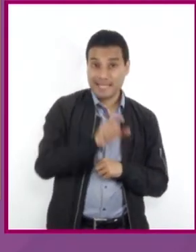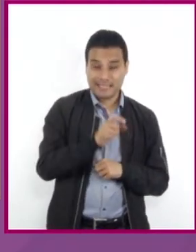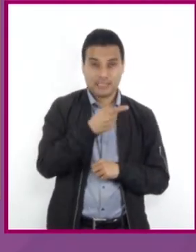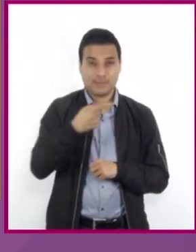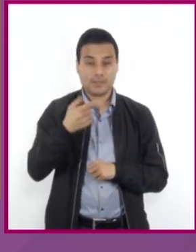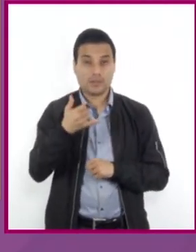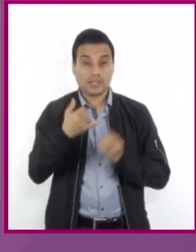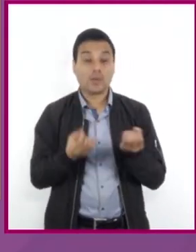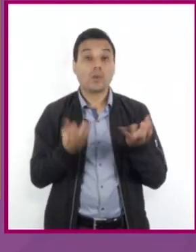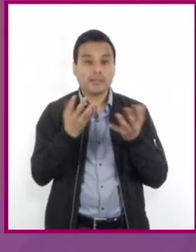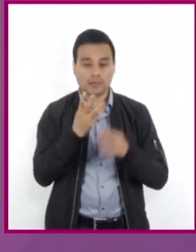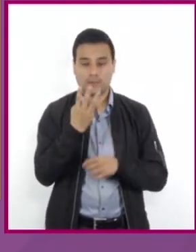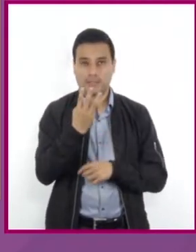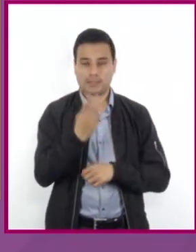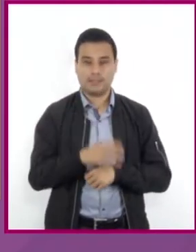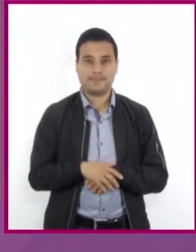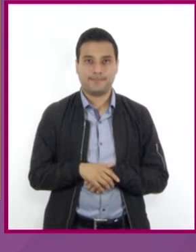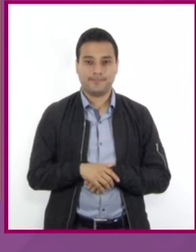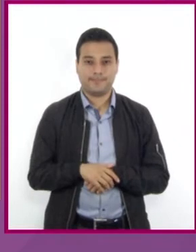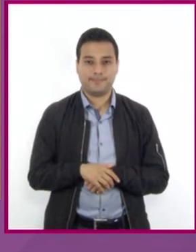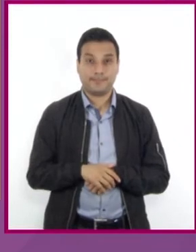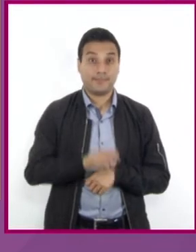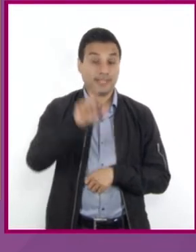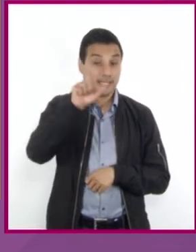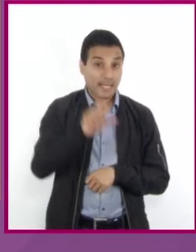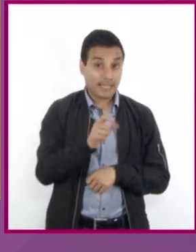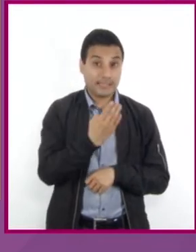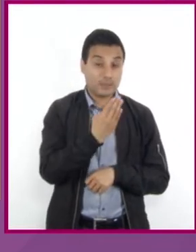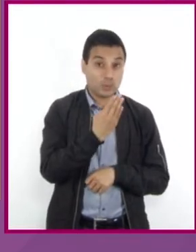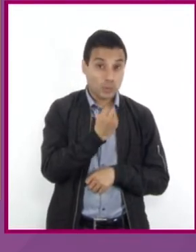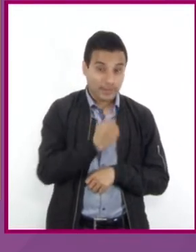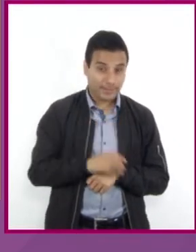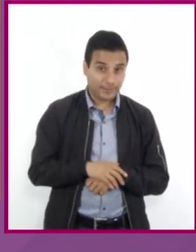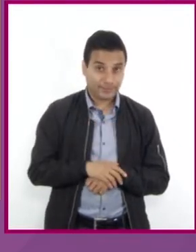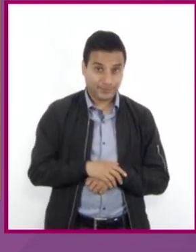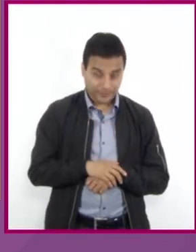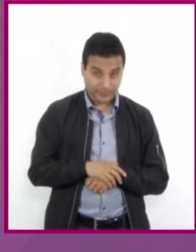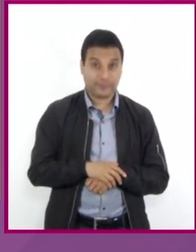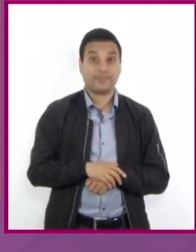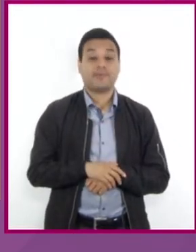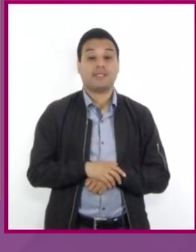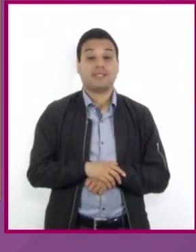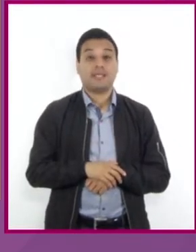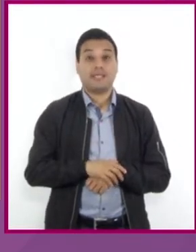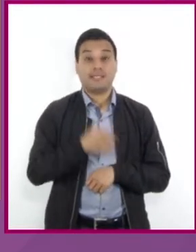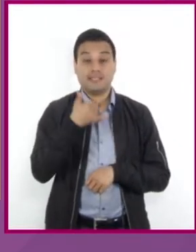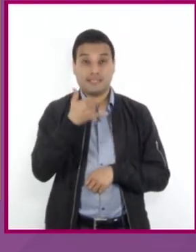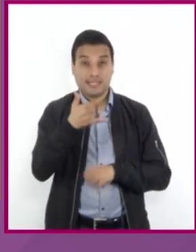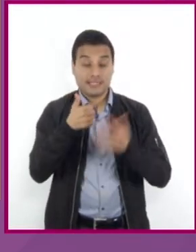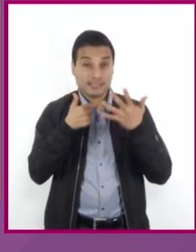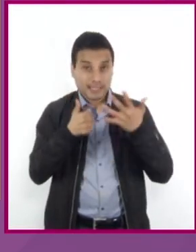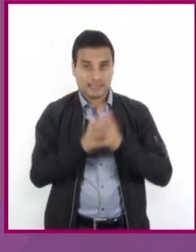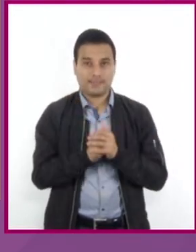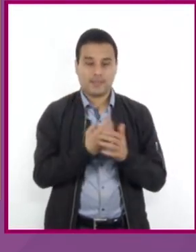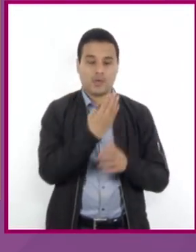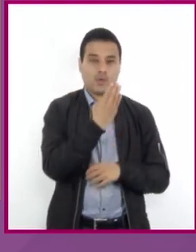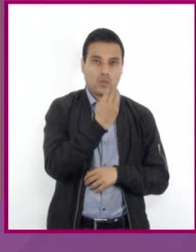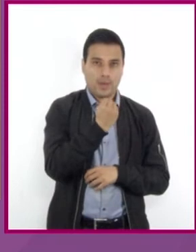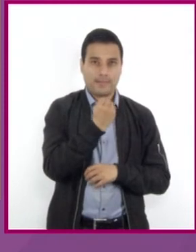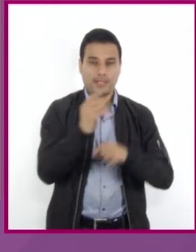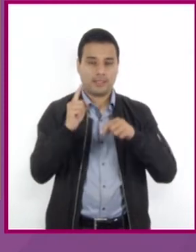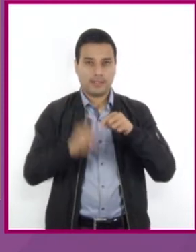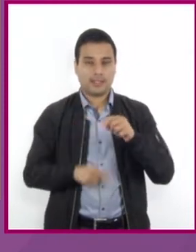que es igual a 3. Si X es igual a 9 y Y es igual a 6, entonces, 9 menos 6